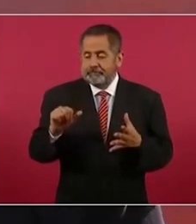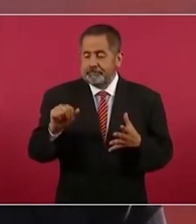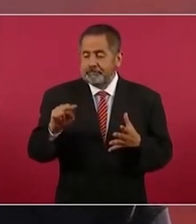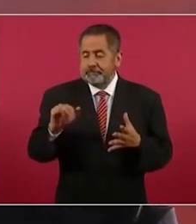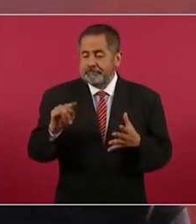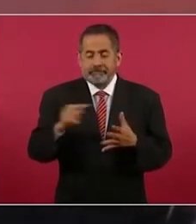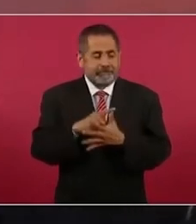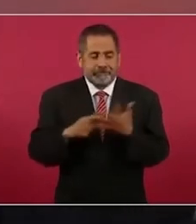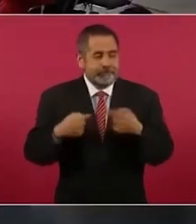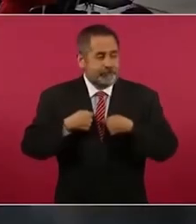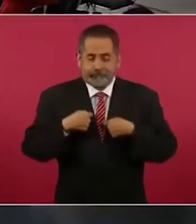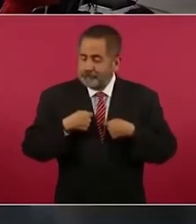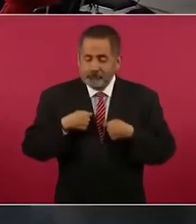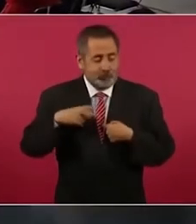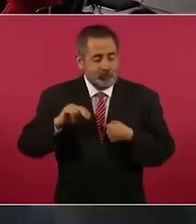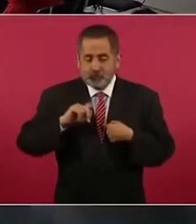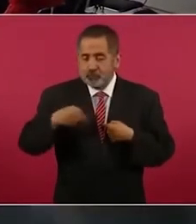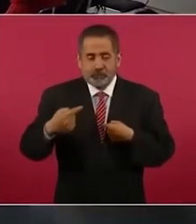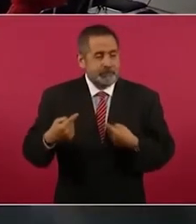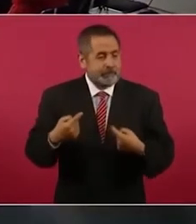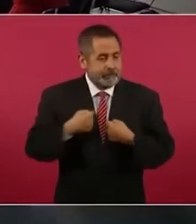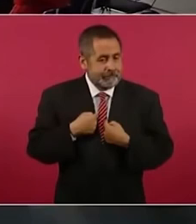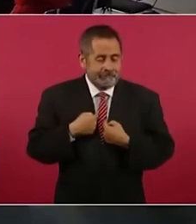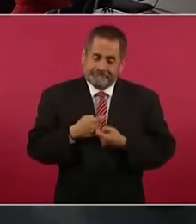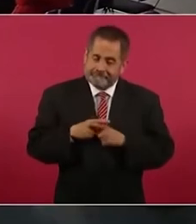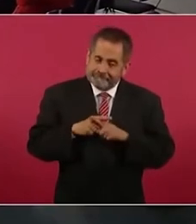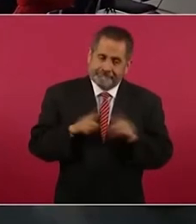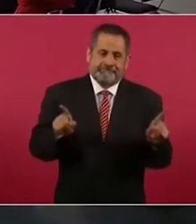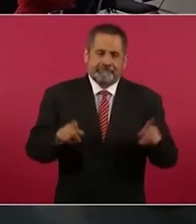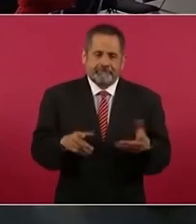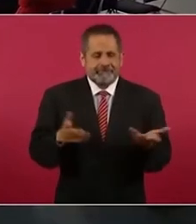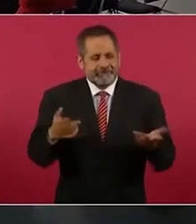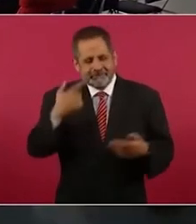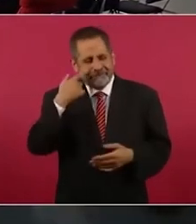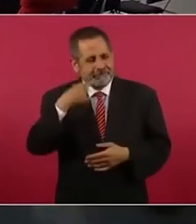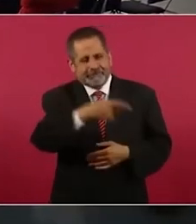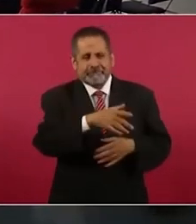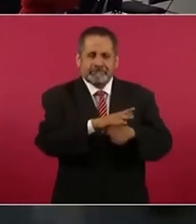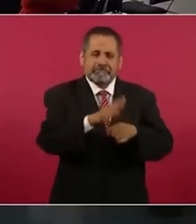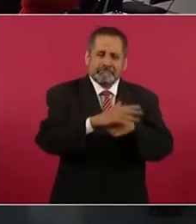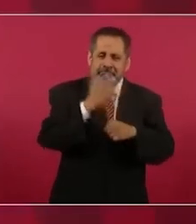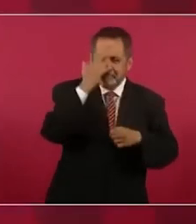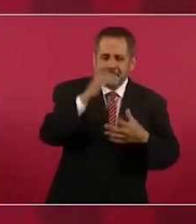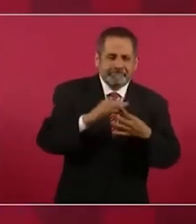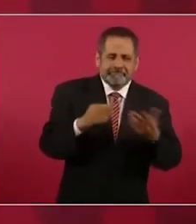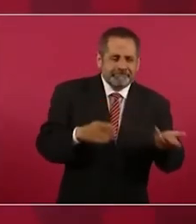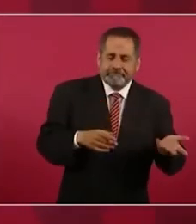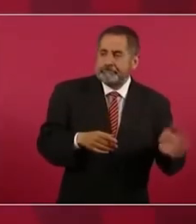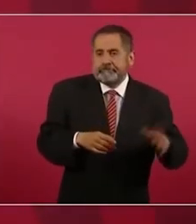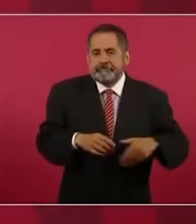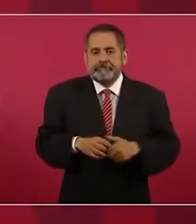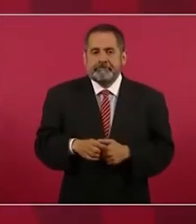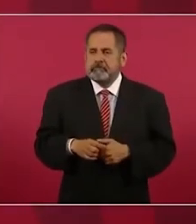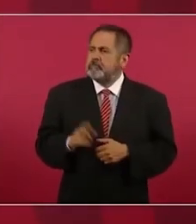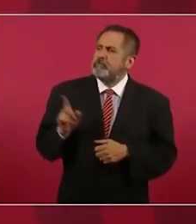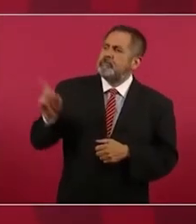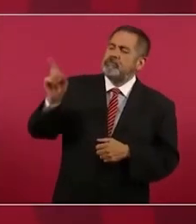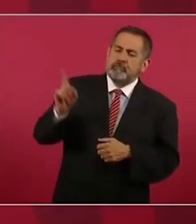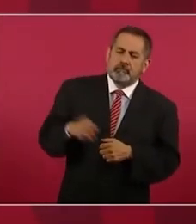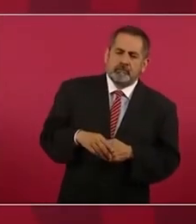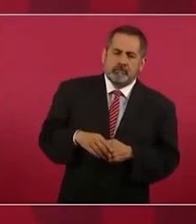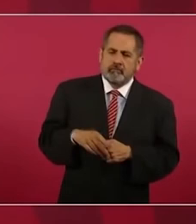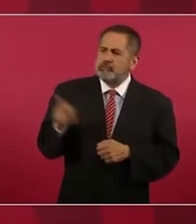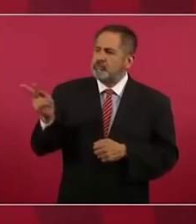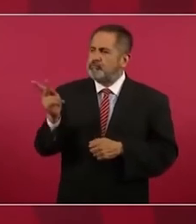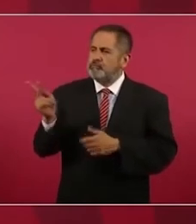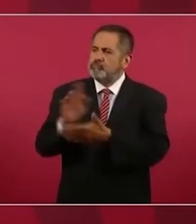ahora imagínense el argumento de que yo hice